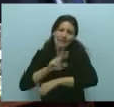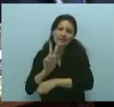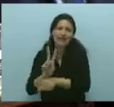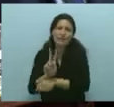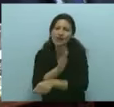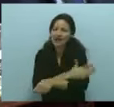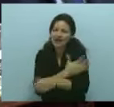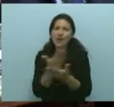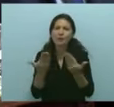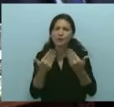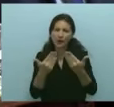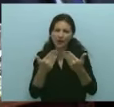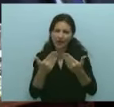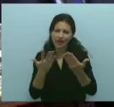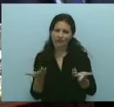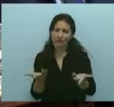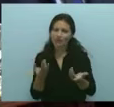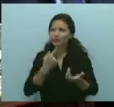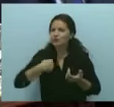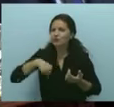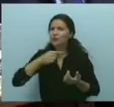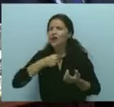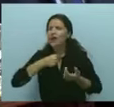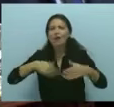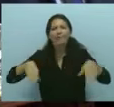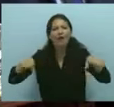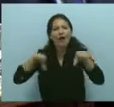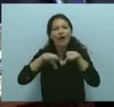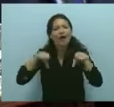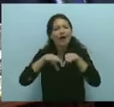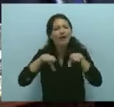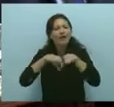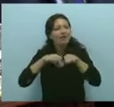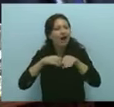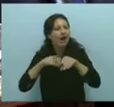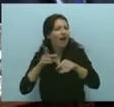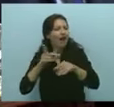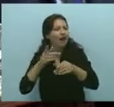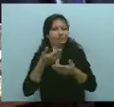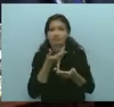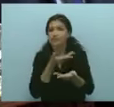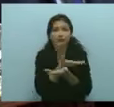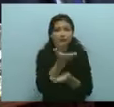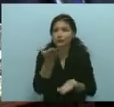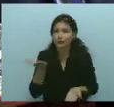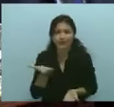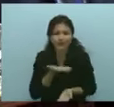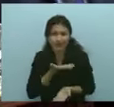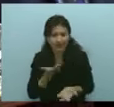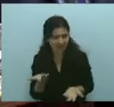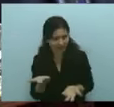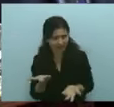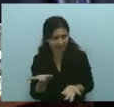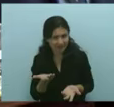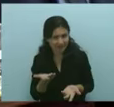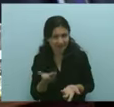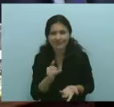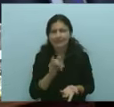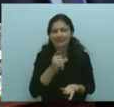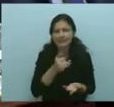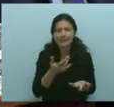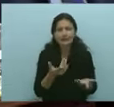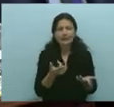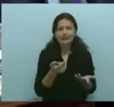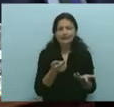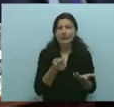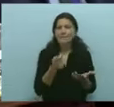las políticas públicas del prisma de la equidad y la progresividad. Pero cuando lo que hay que resolver es un déficit, la equidad es